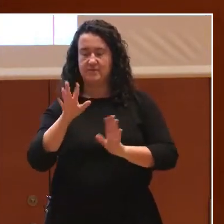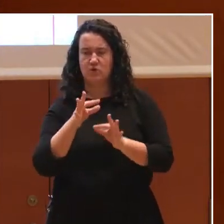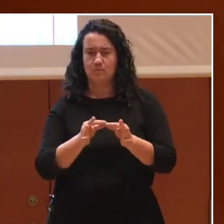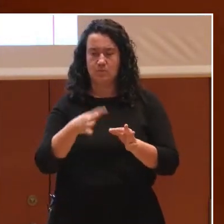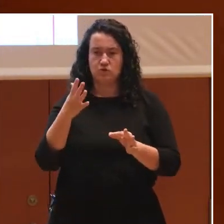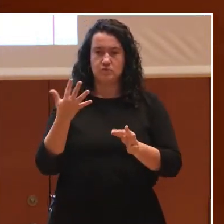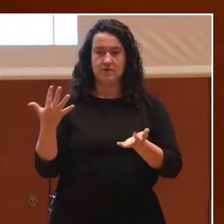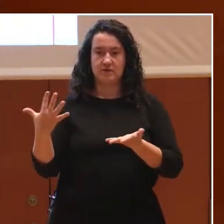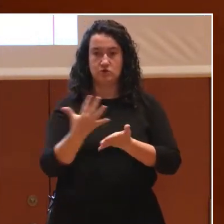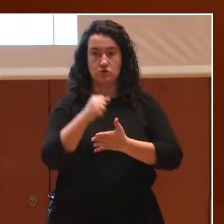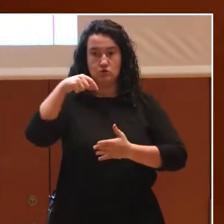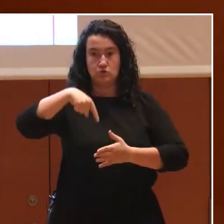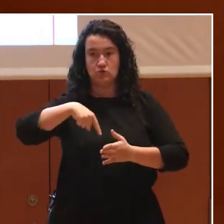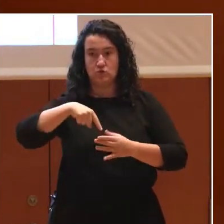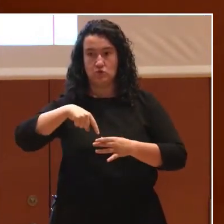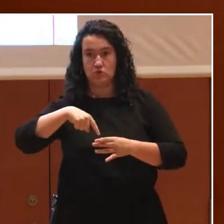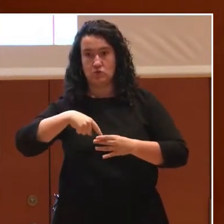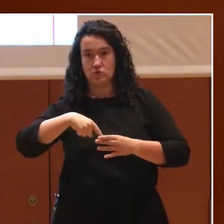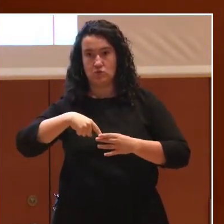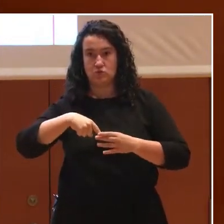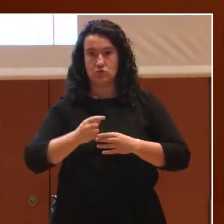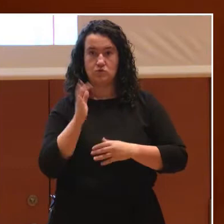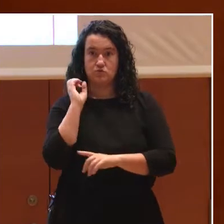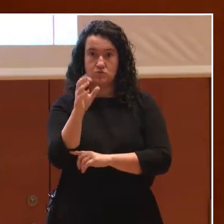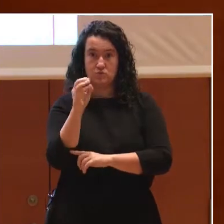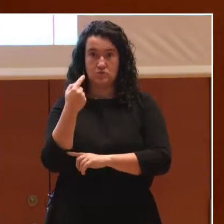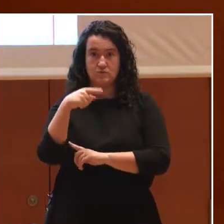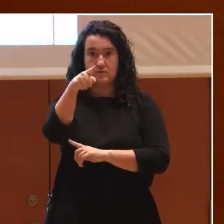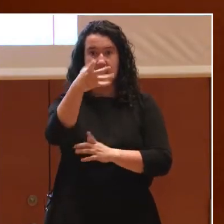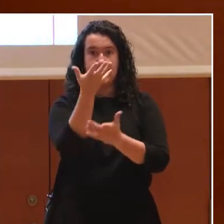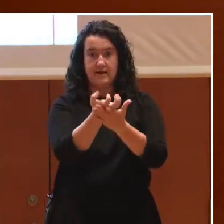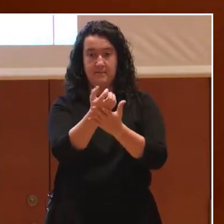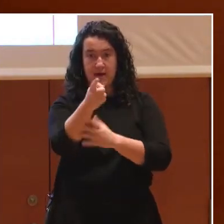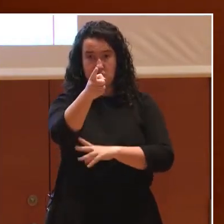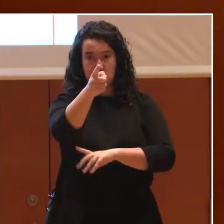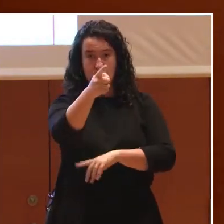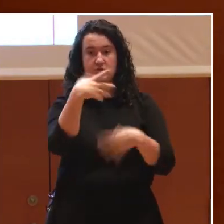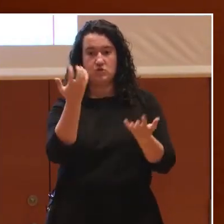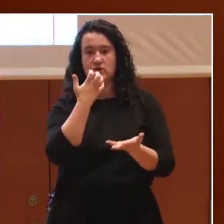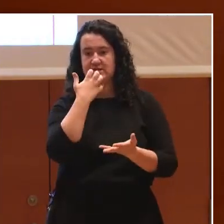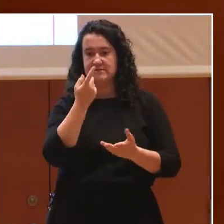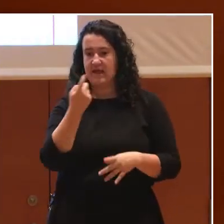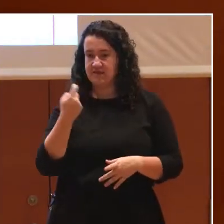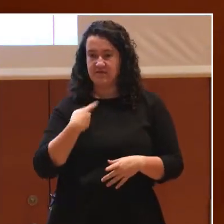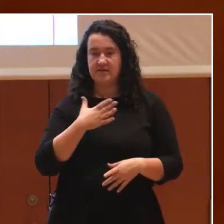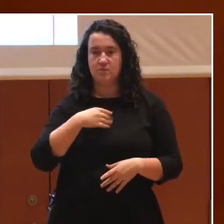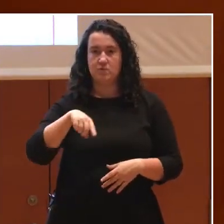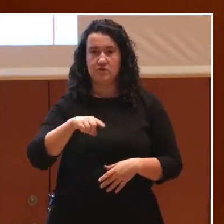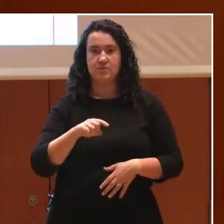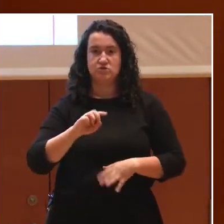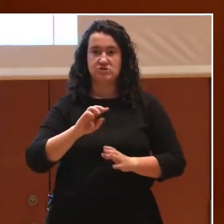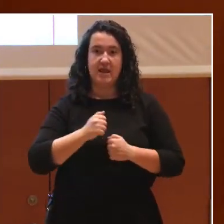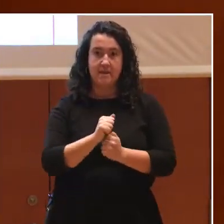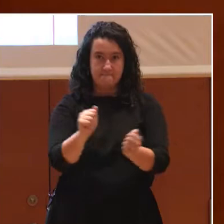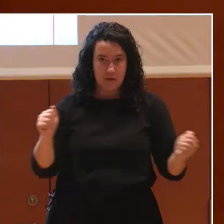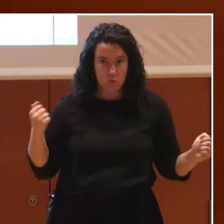todo lo que ha ocurrido hoy aquí queda grabado. Por lo tanto, en algún momento podemos volver a la página web de Macunde para